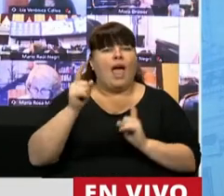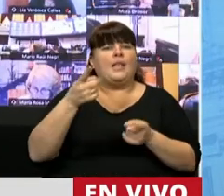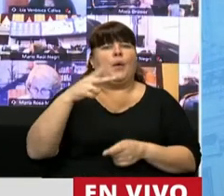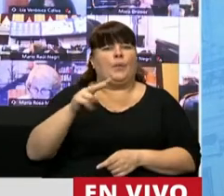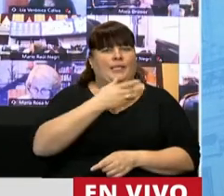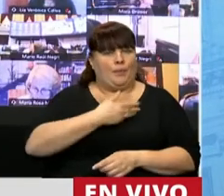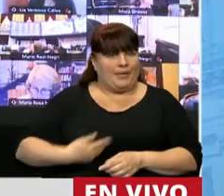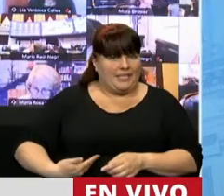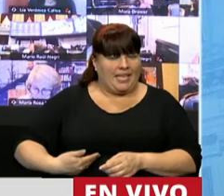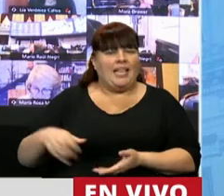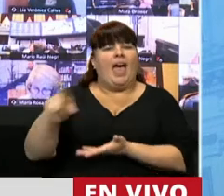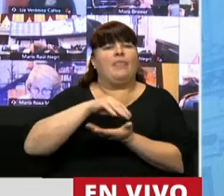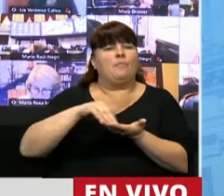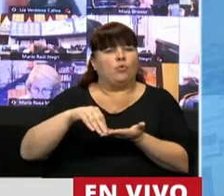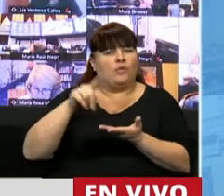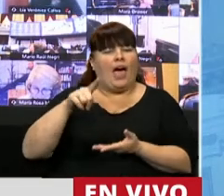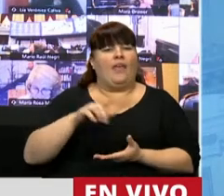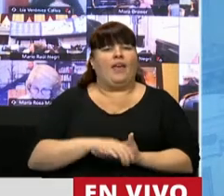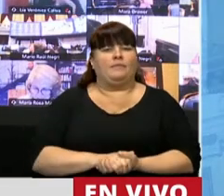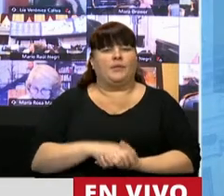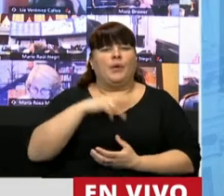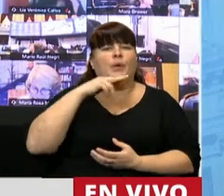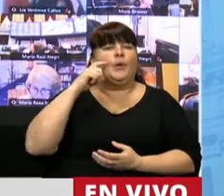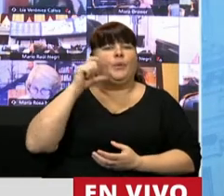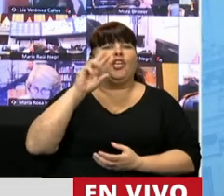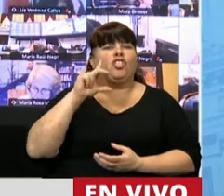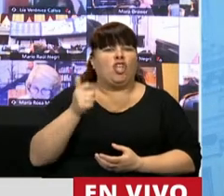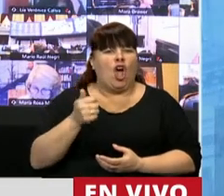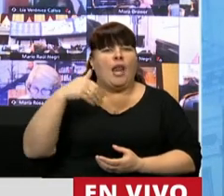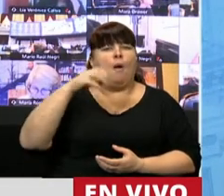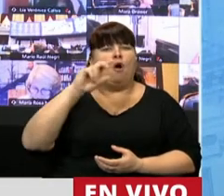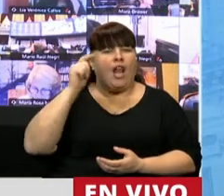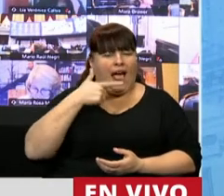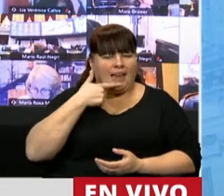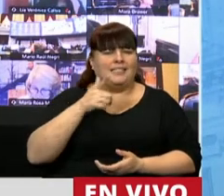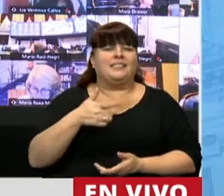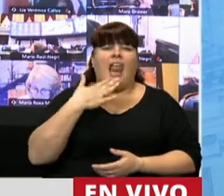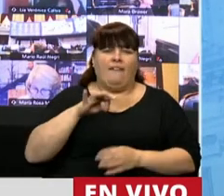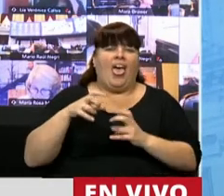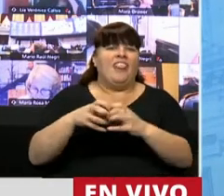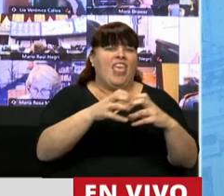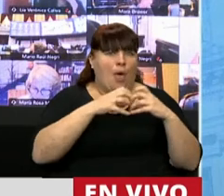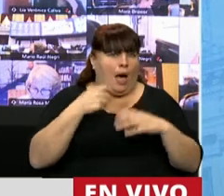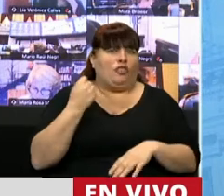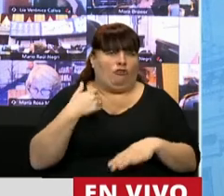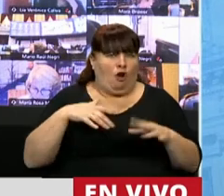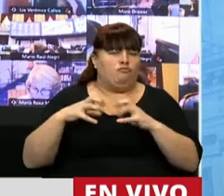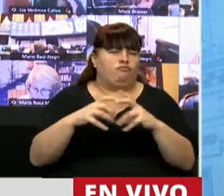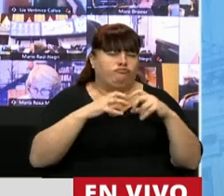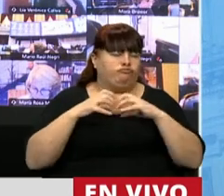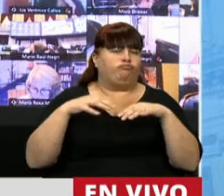Vicepresidenta, a la Diputada Victoria Morales Gorlieri. La verdad que fue un debate intenso,